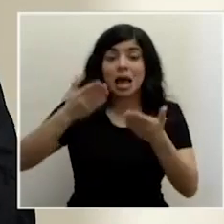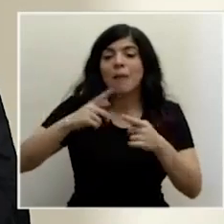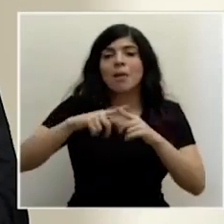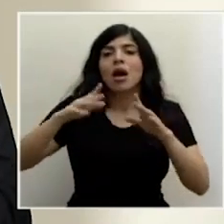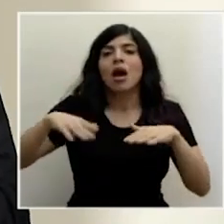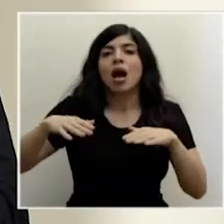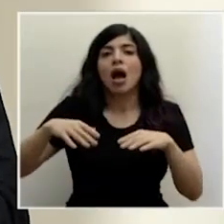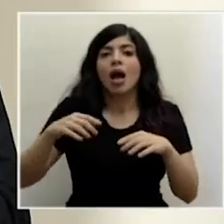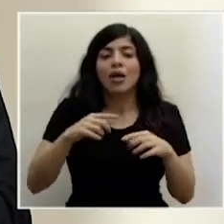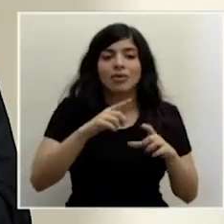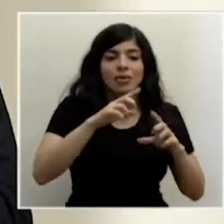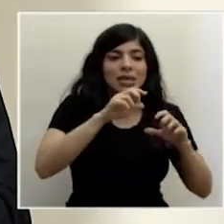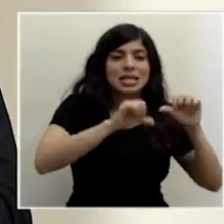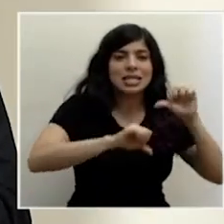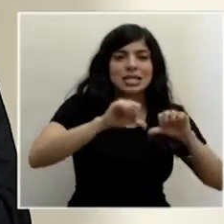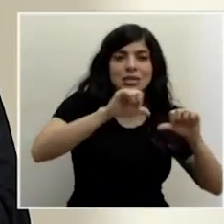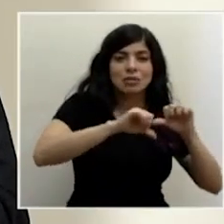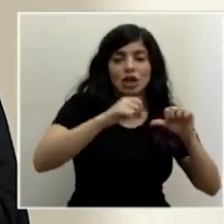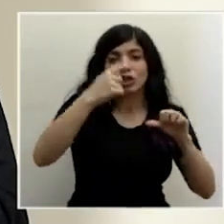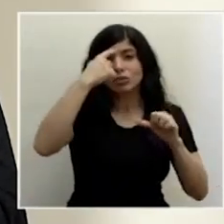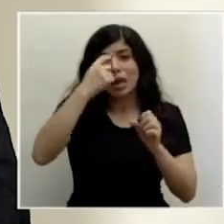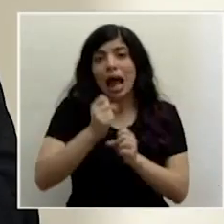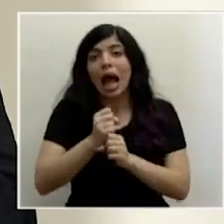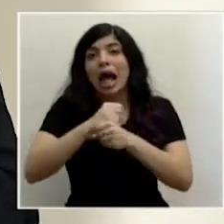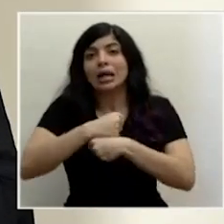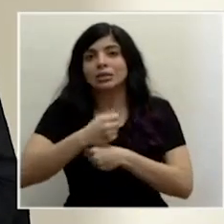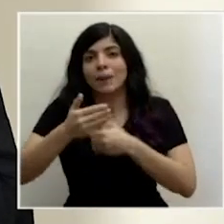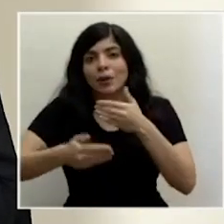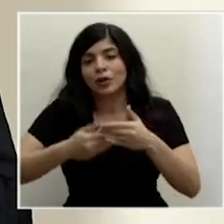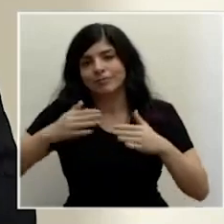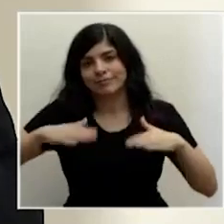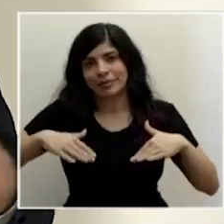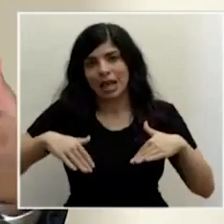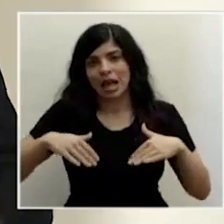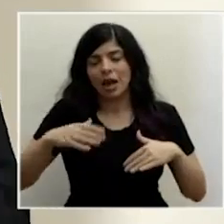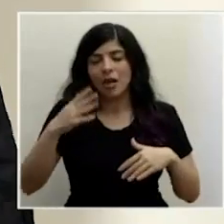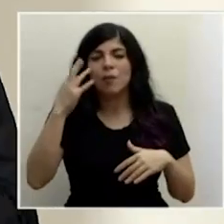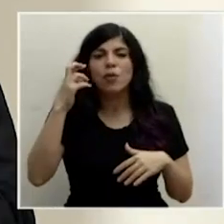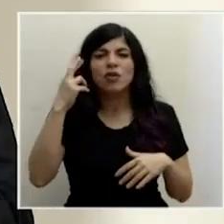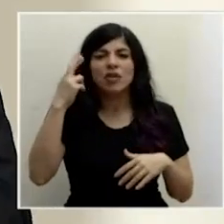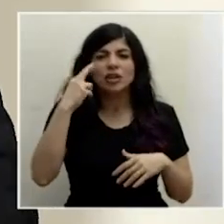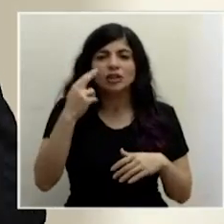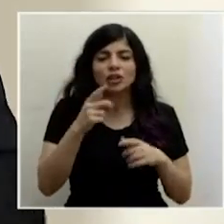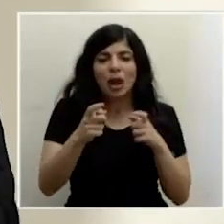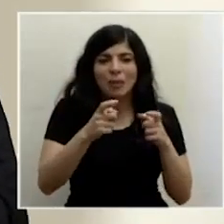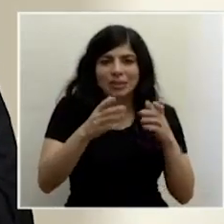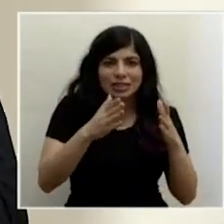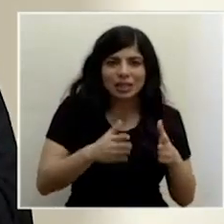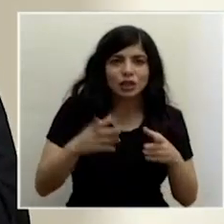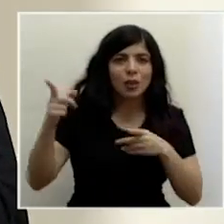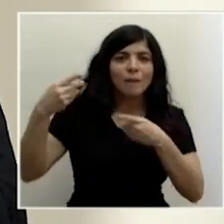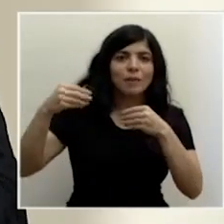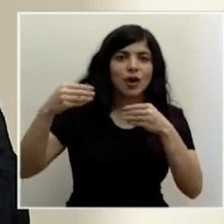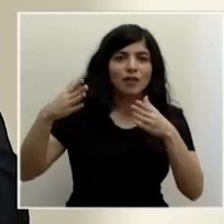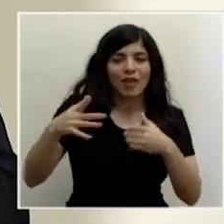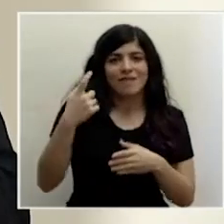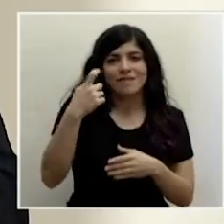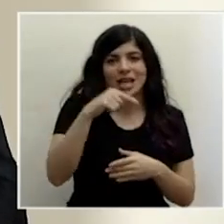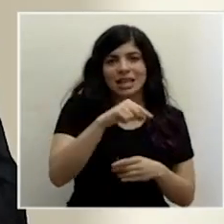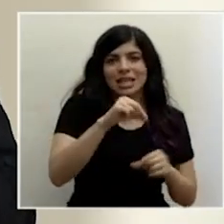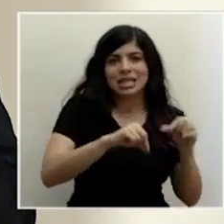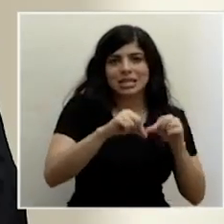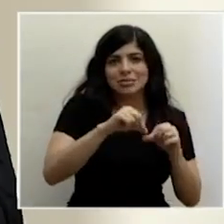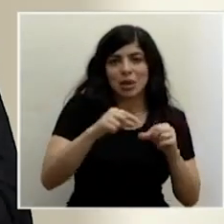llegado los reactivos necesarios para realizar estos procedimientos. Esto es por asuntos de logística del proveedor. De hecho,